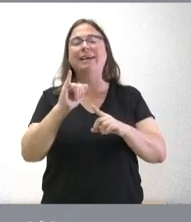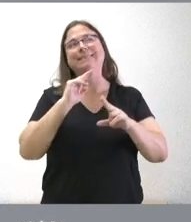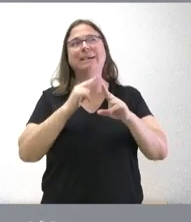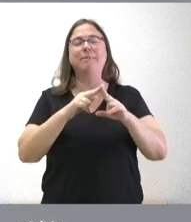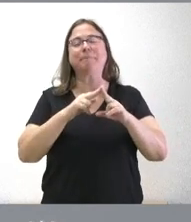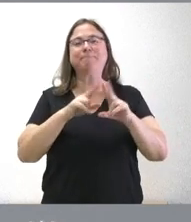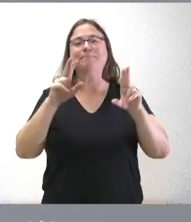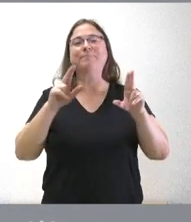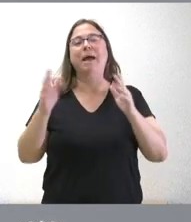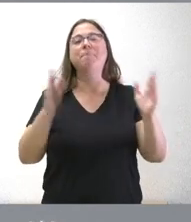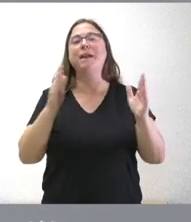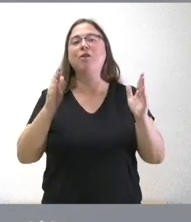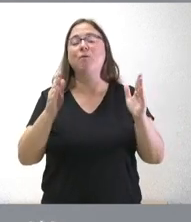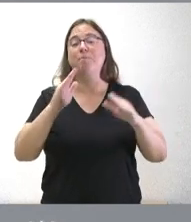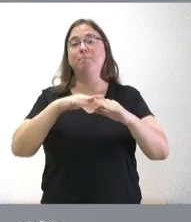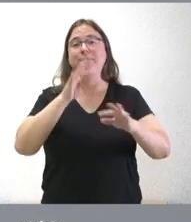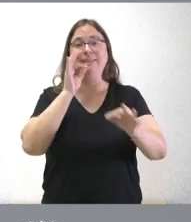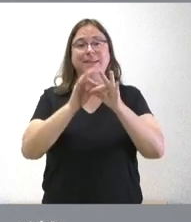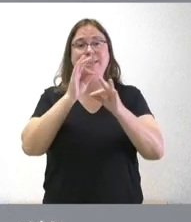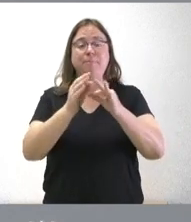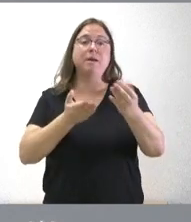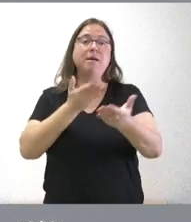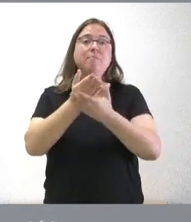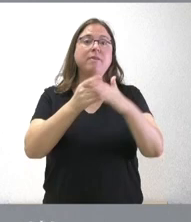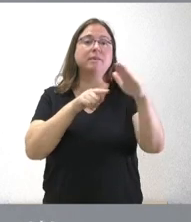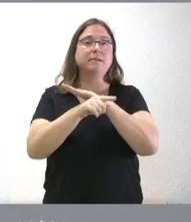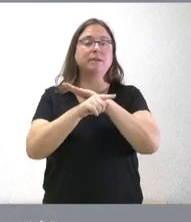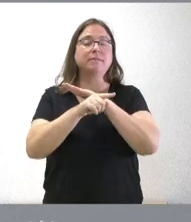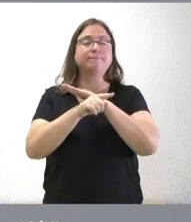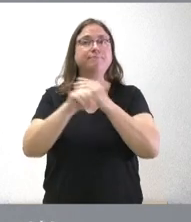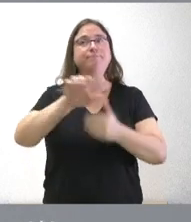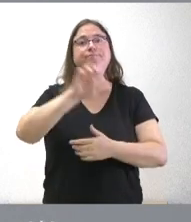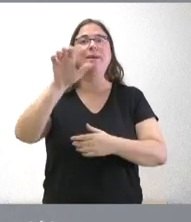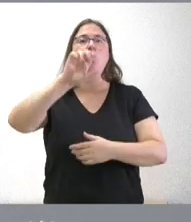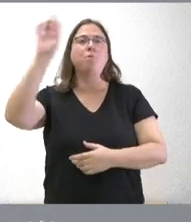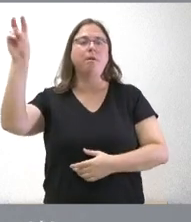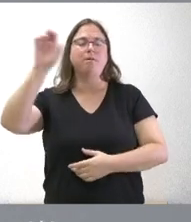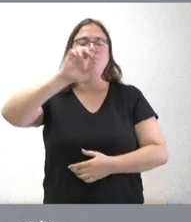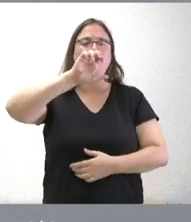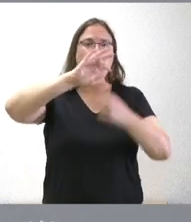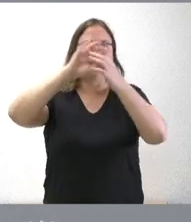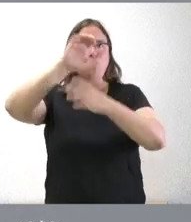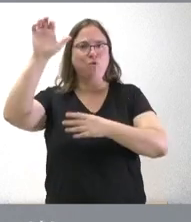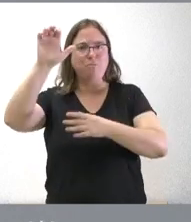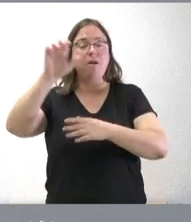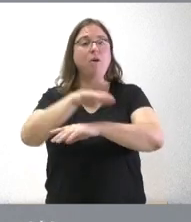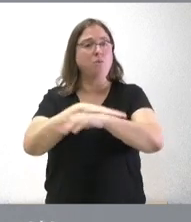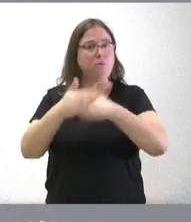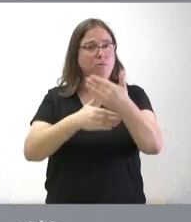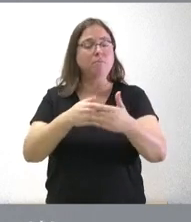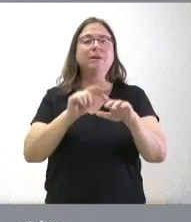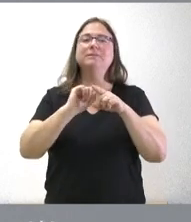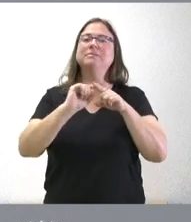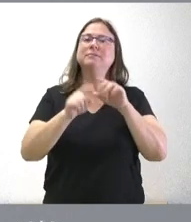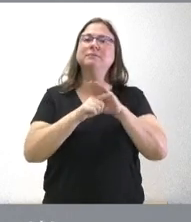en el mes de septiembre para pedir una tramitación ante la Unión Europea por parte del gobierno y las características de procedimiento para tramitar